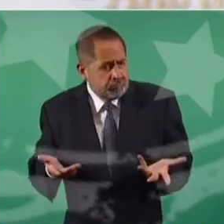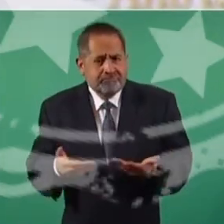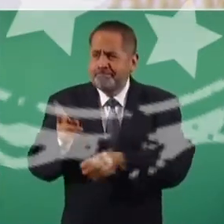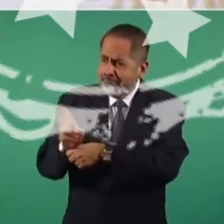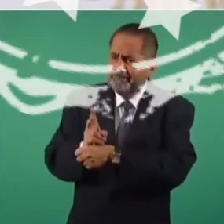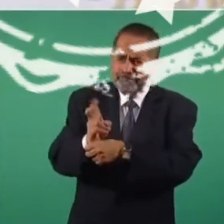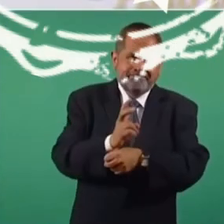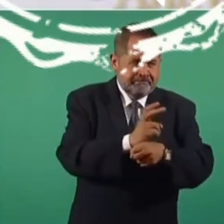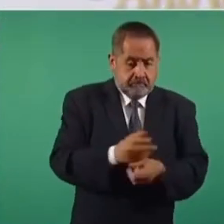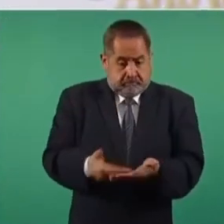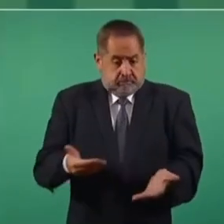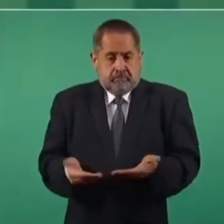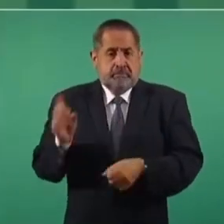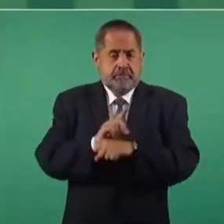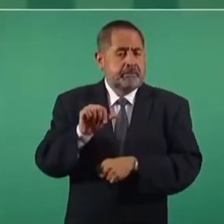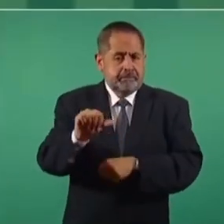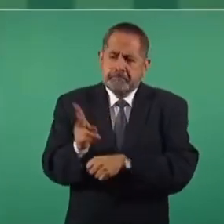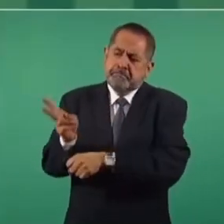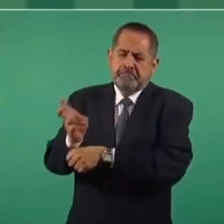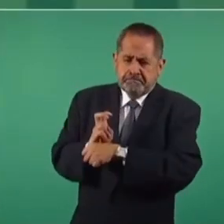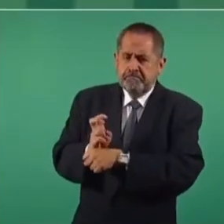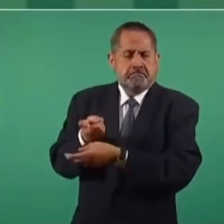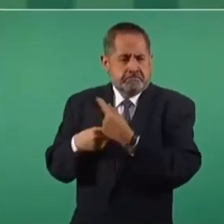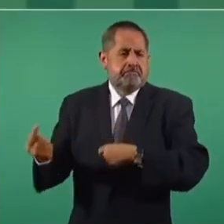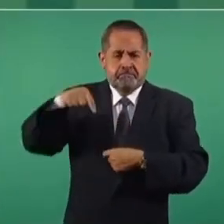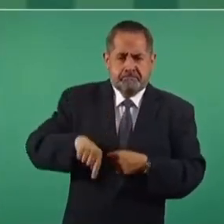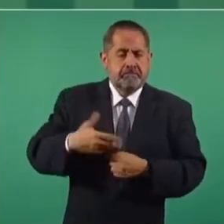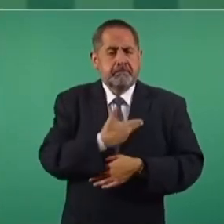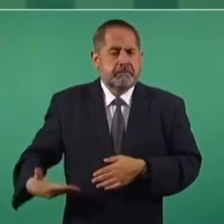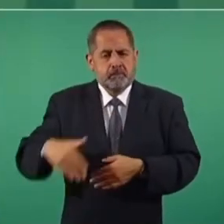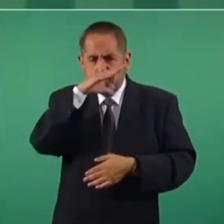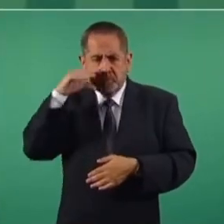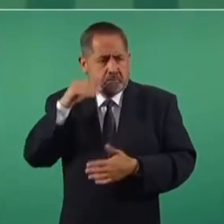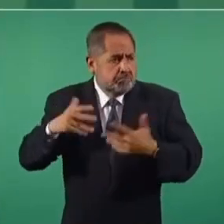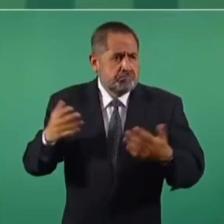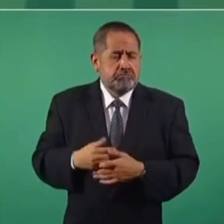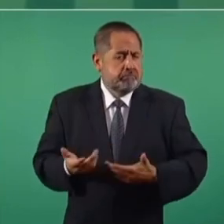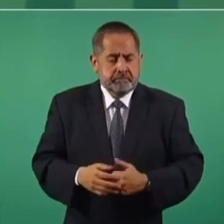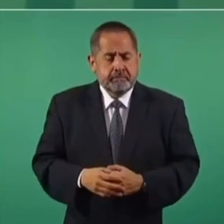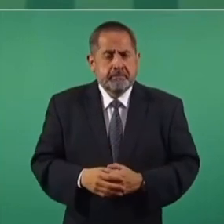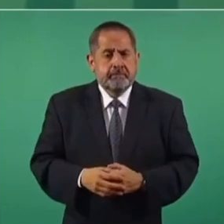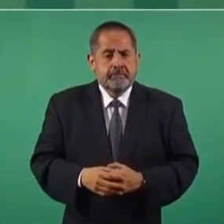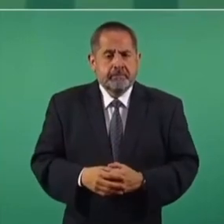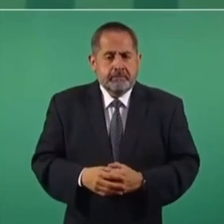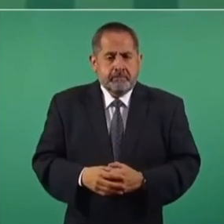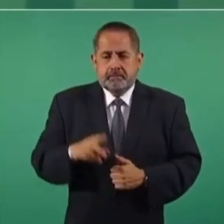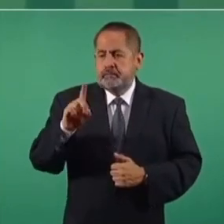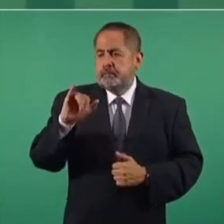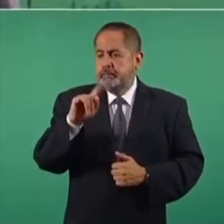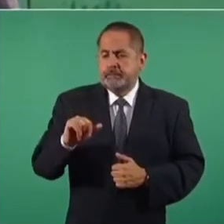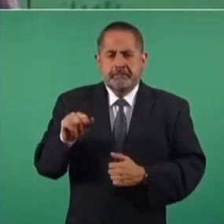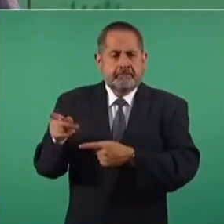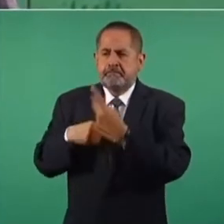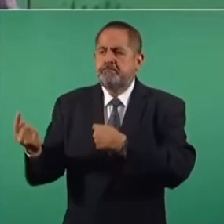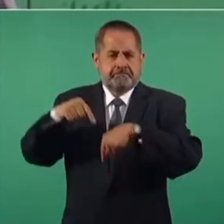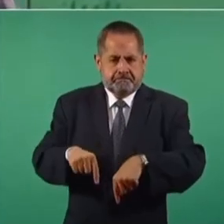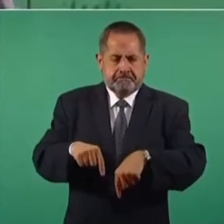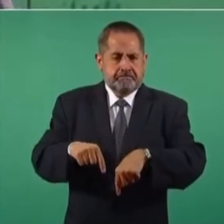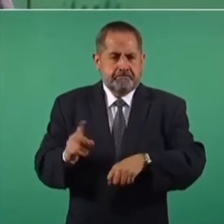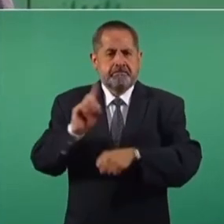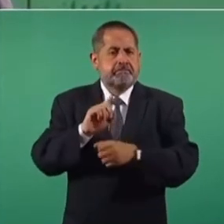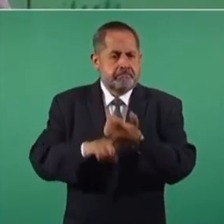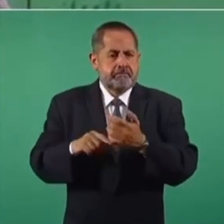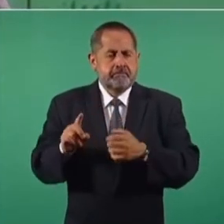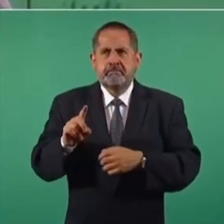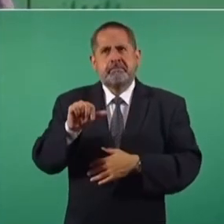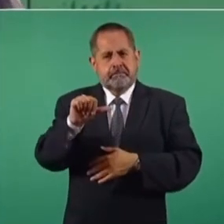Y ahora el día 16 se invitó al presidente de Cuba, el presidente Díaz-Canel, él va a estar en la ceremonia